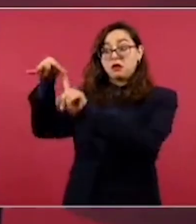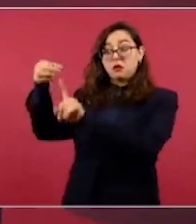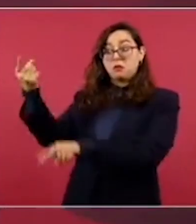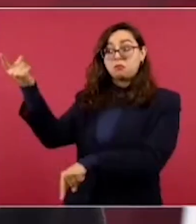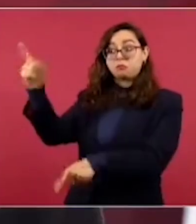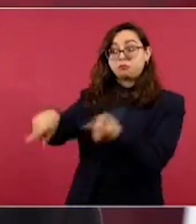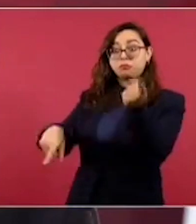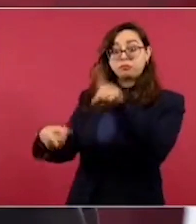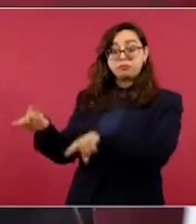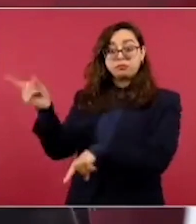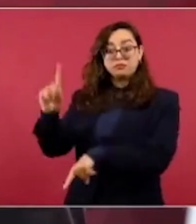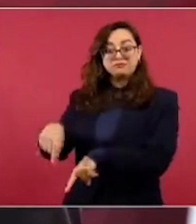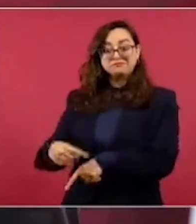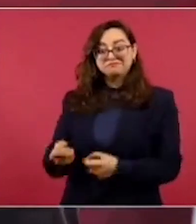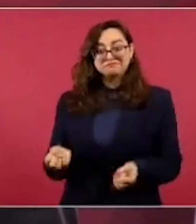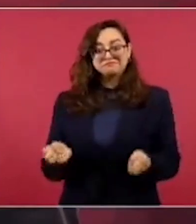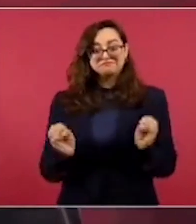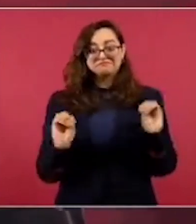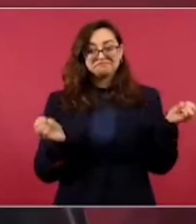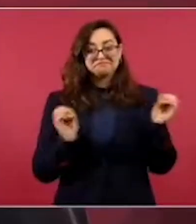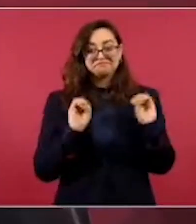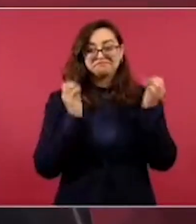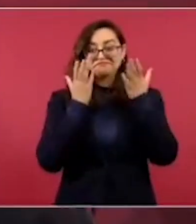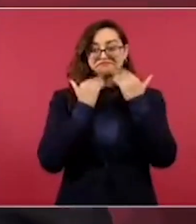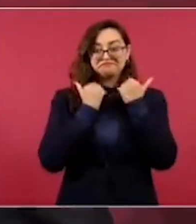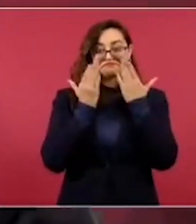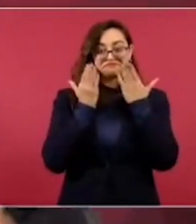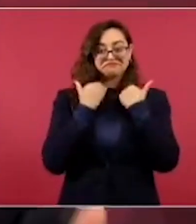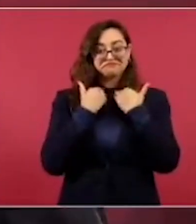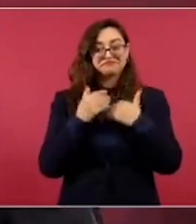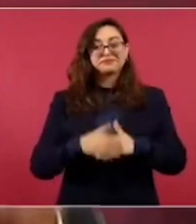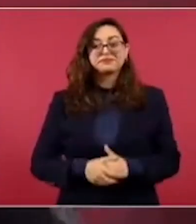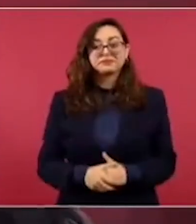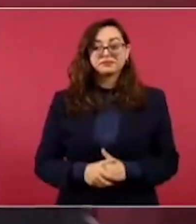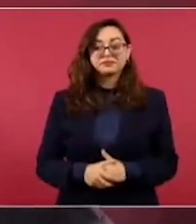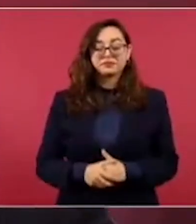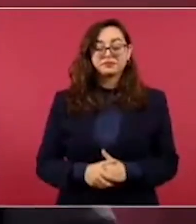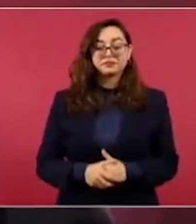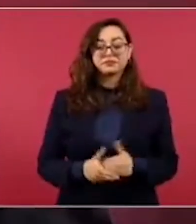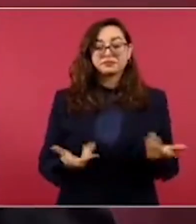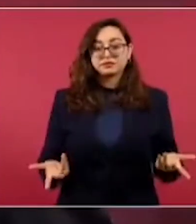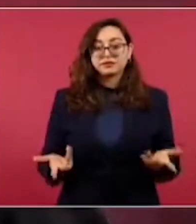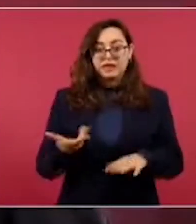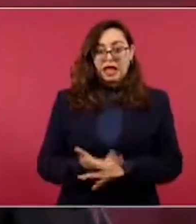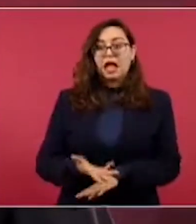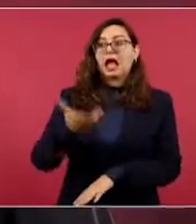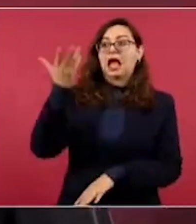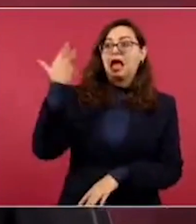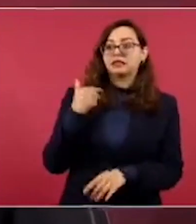era antes, de los poderes al Ejecutivo.